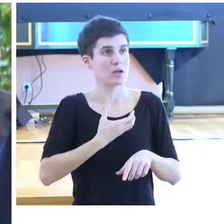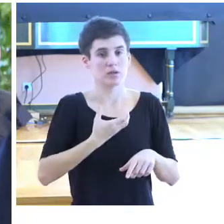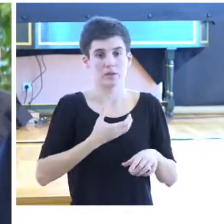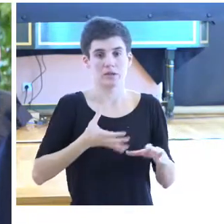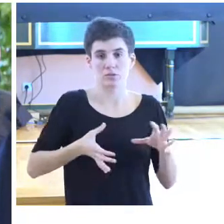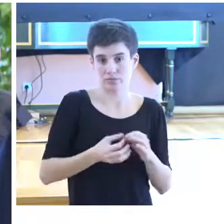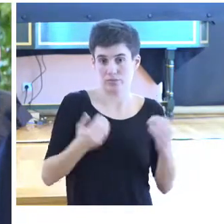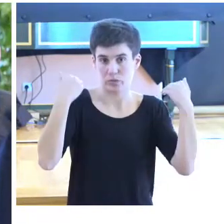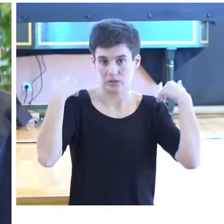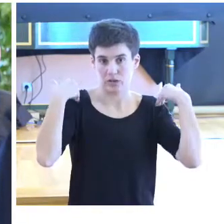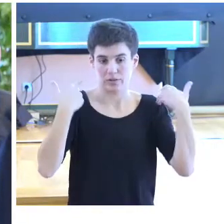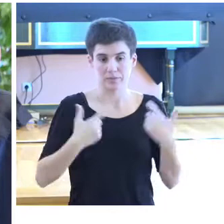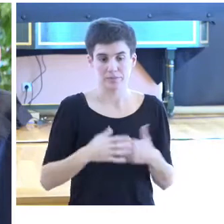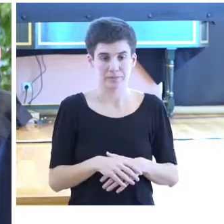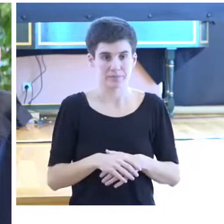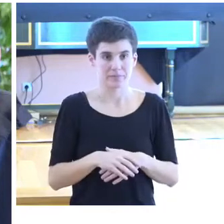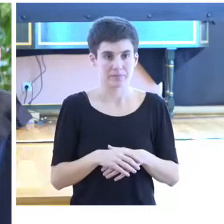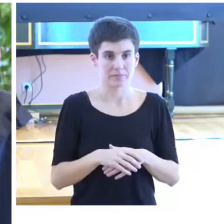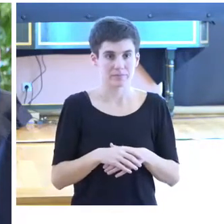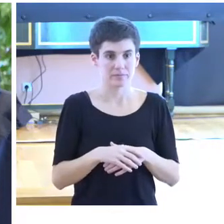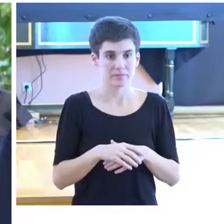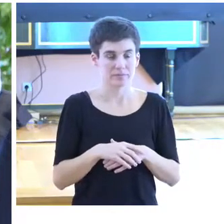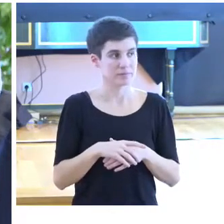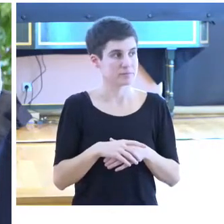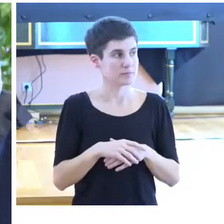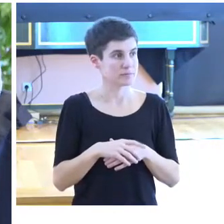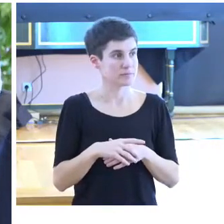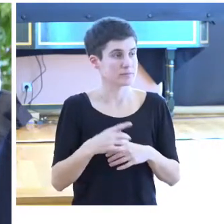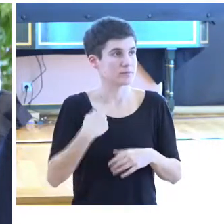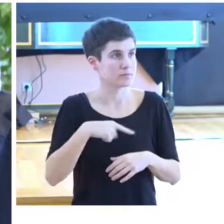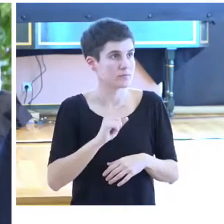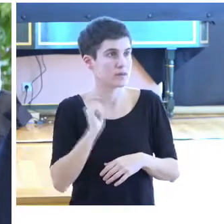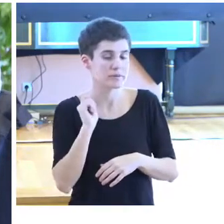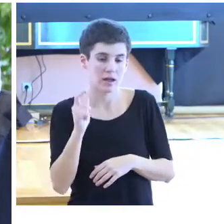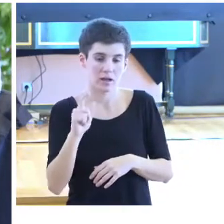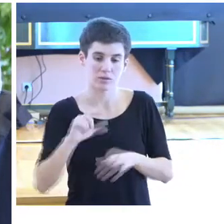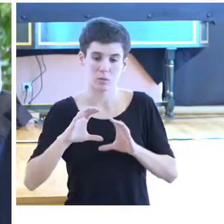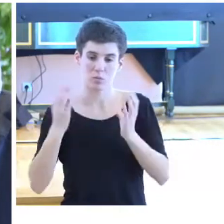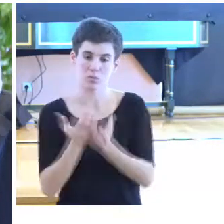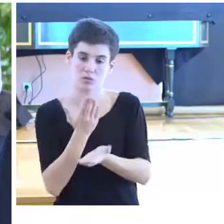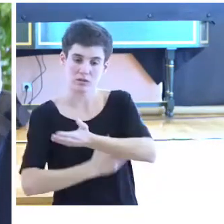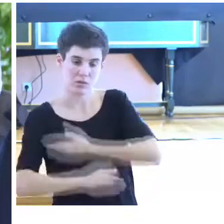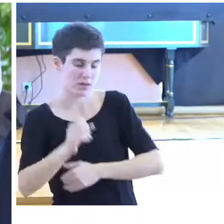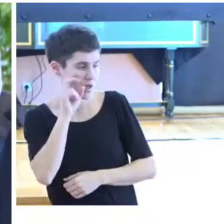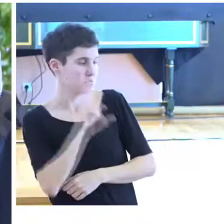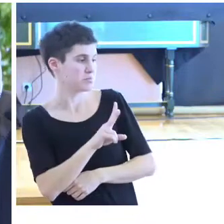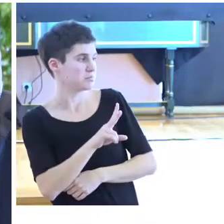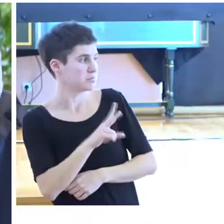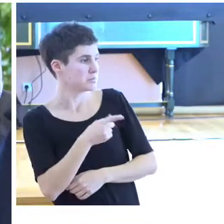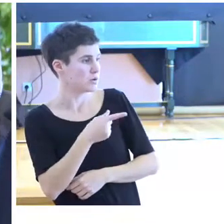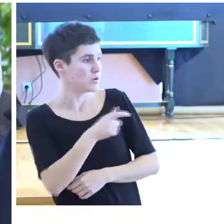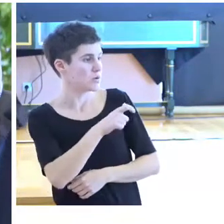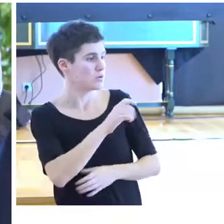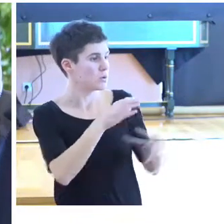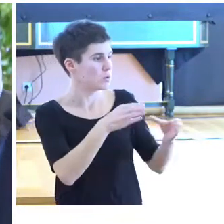Una competencia y una materia que siempre hemos visto desde el mundo de la discapacidad, cómo estos